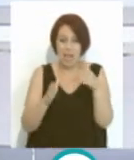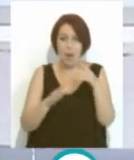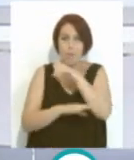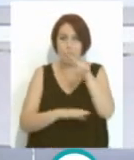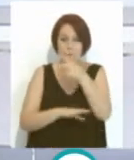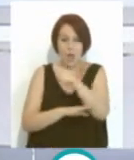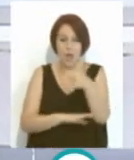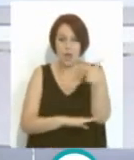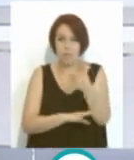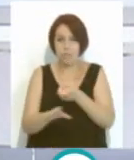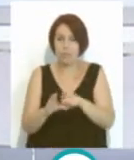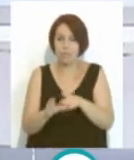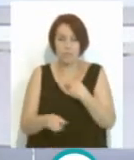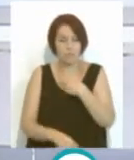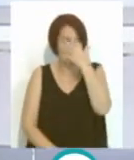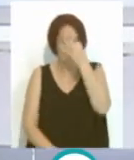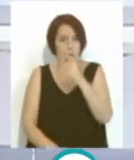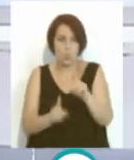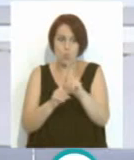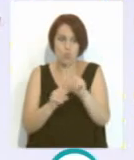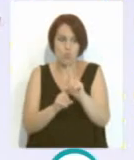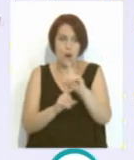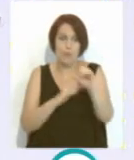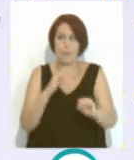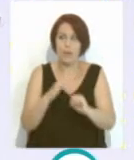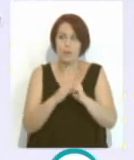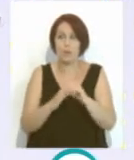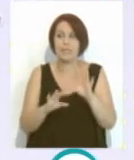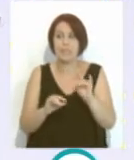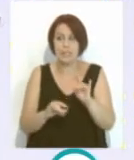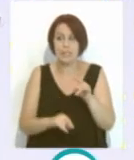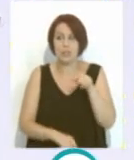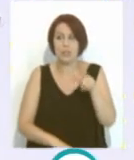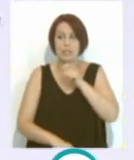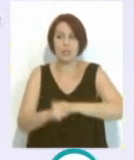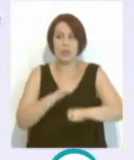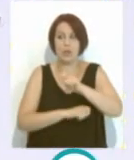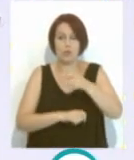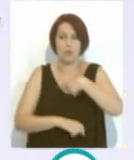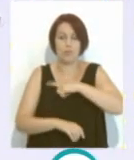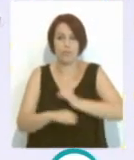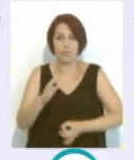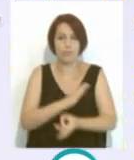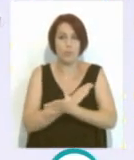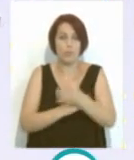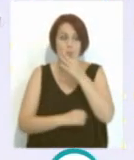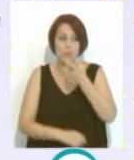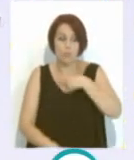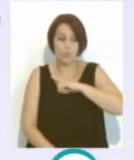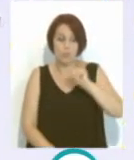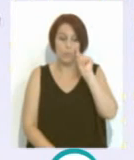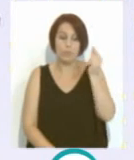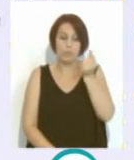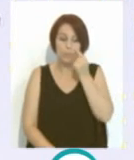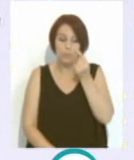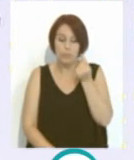primera división, creo que tiene un récord. Bueno, sí, eso, mira, la peña la hicimos porque nos enteramos de que era la